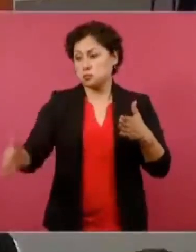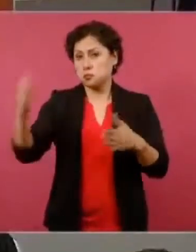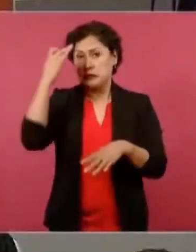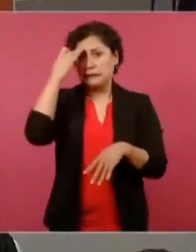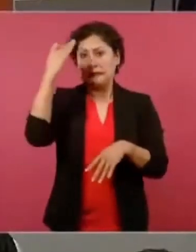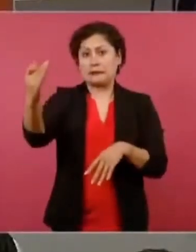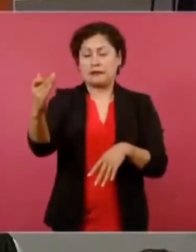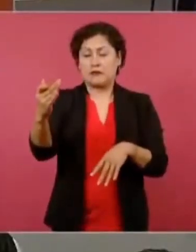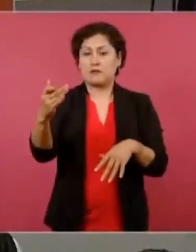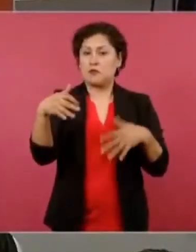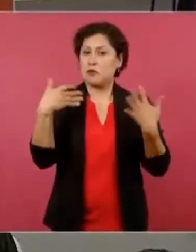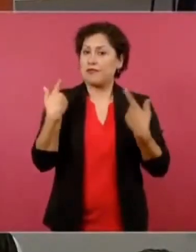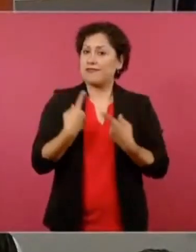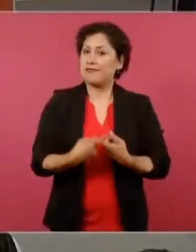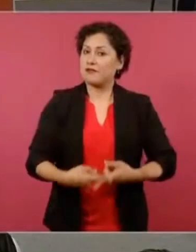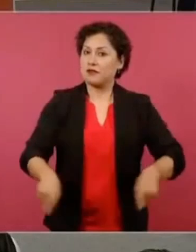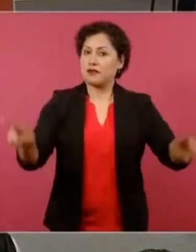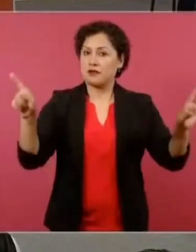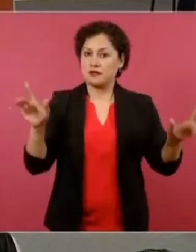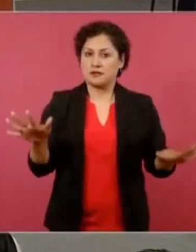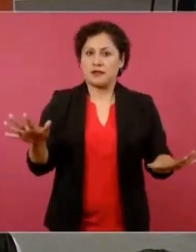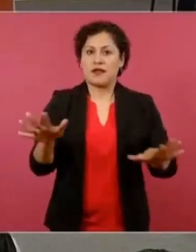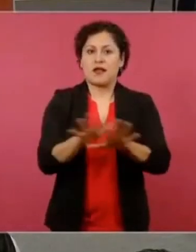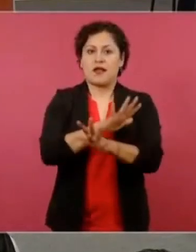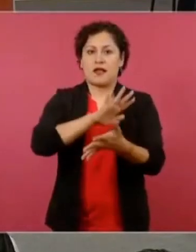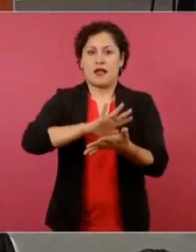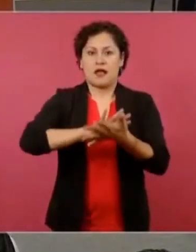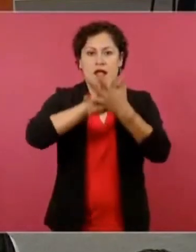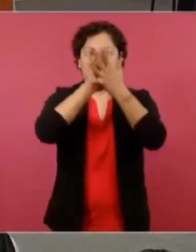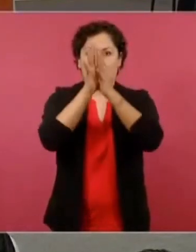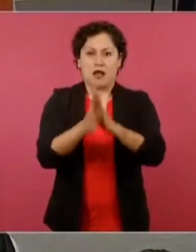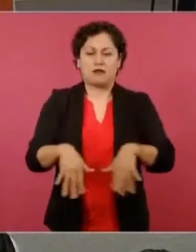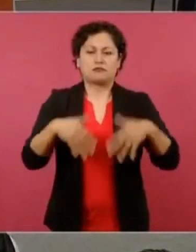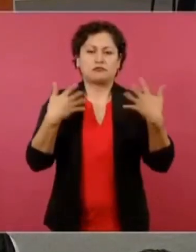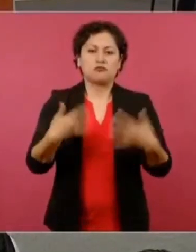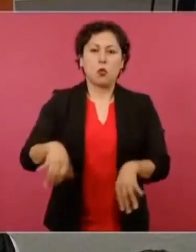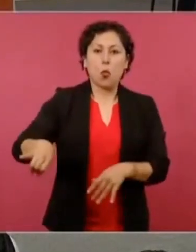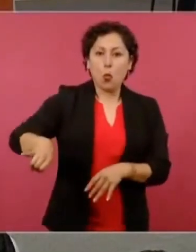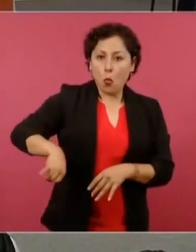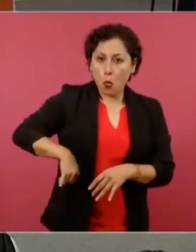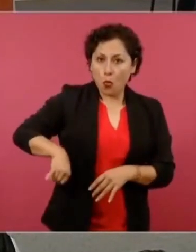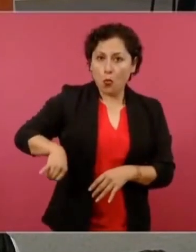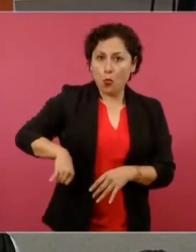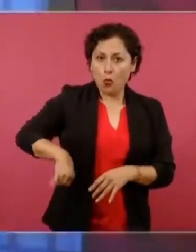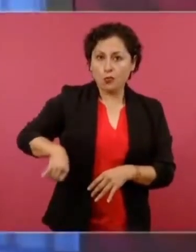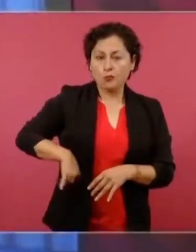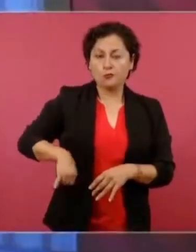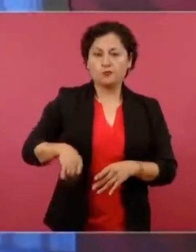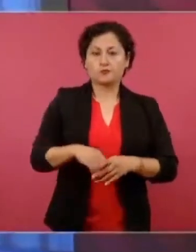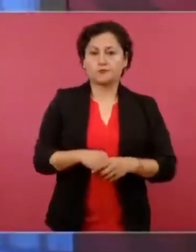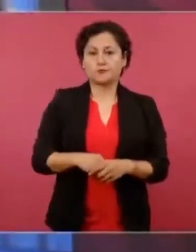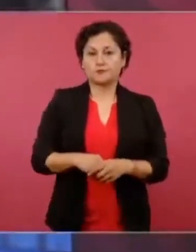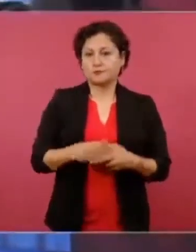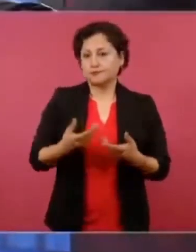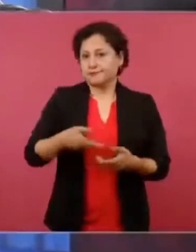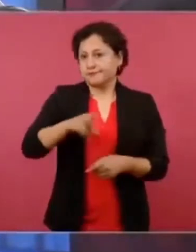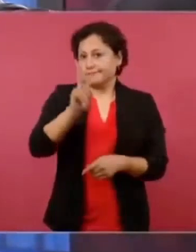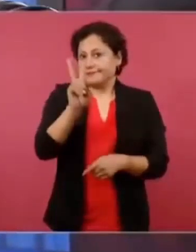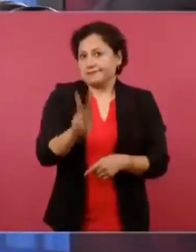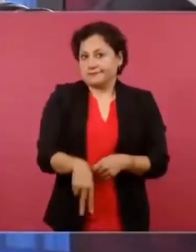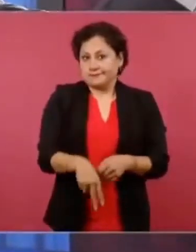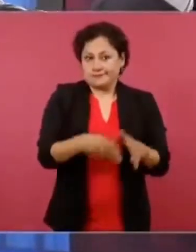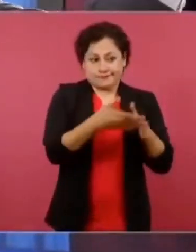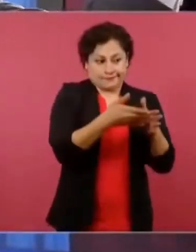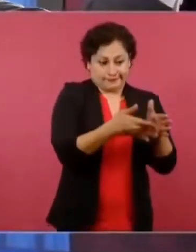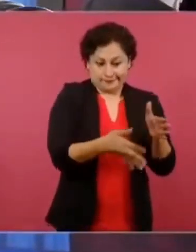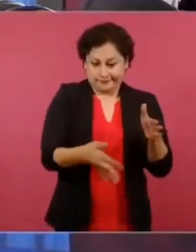interesantes, momentos estelares en nuestra